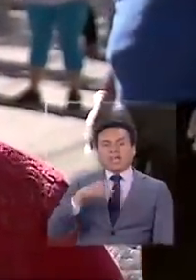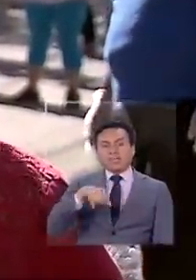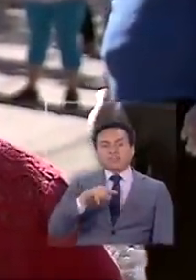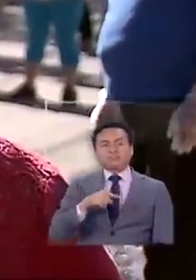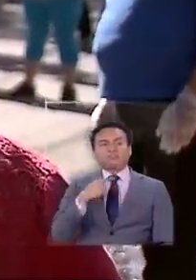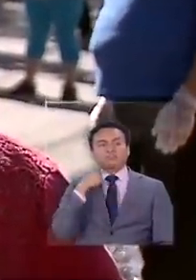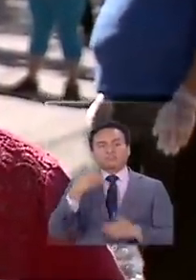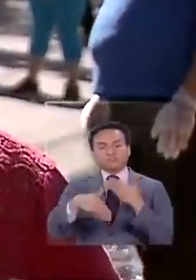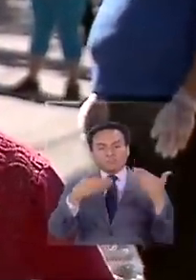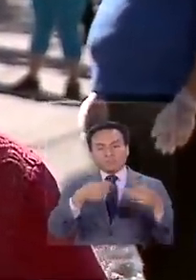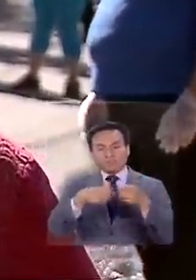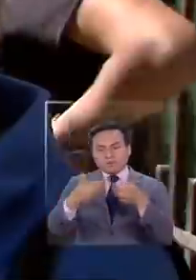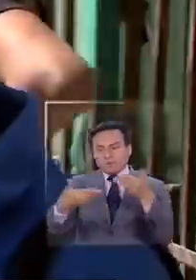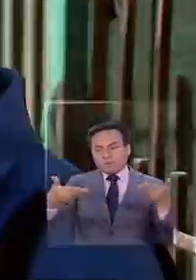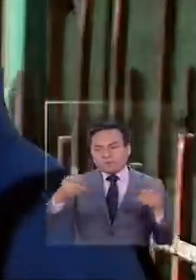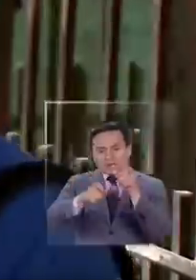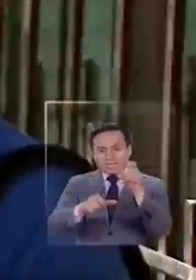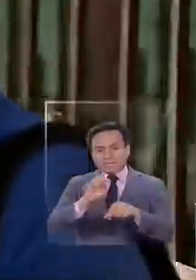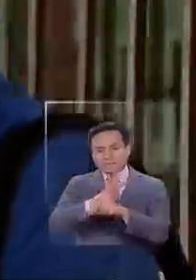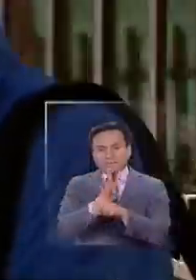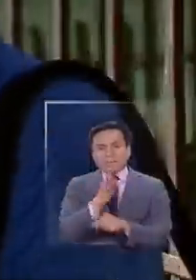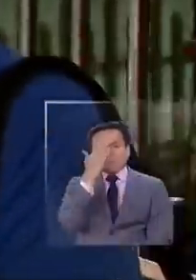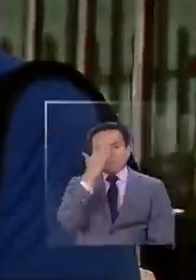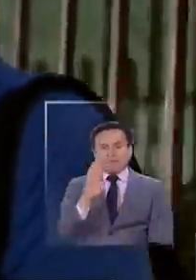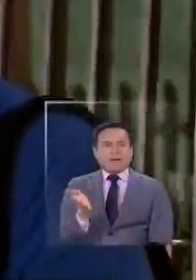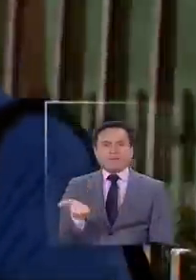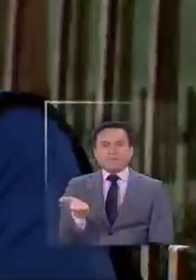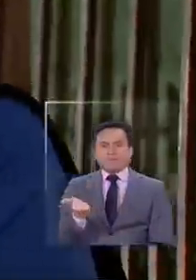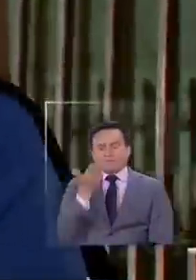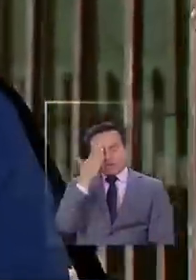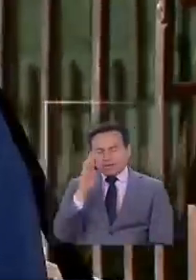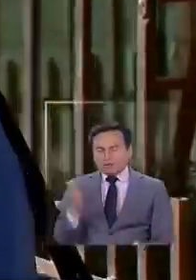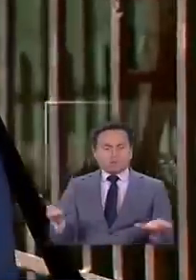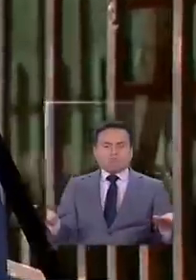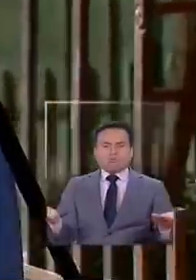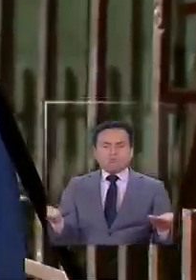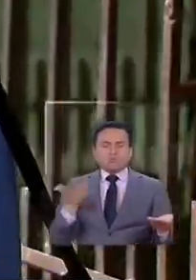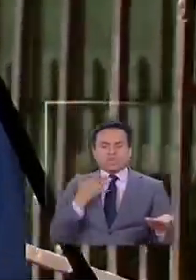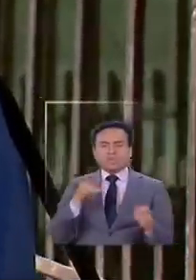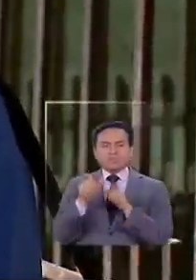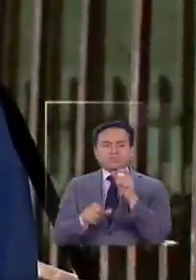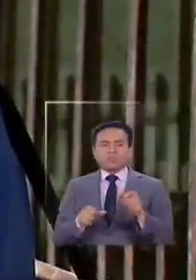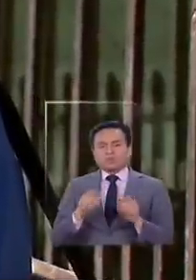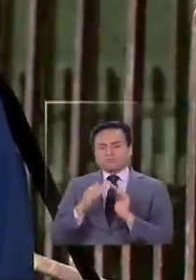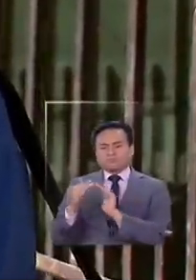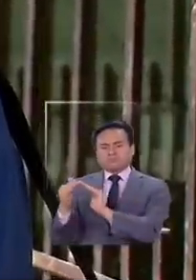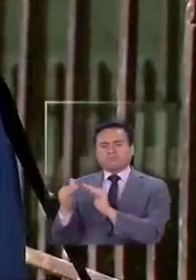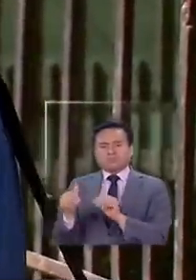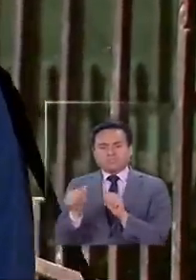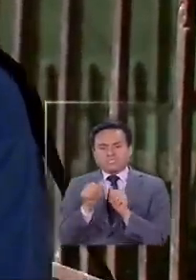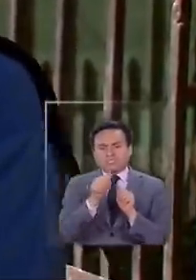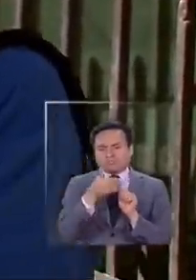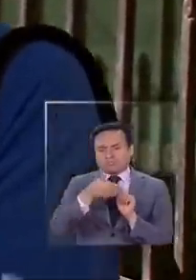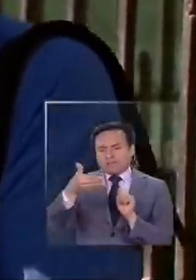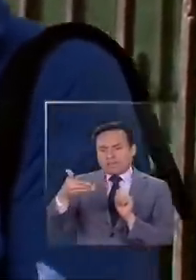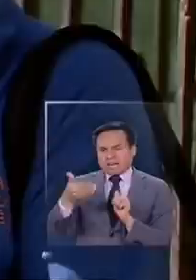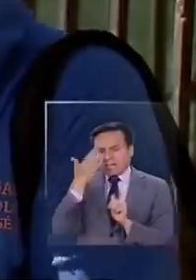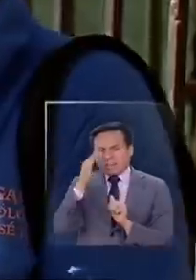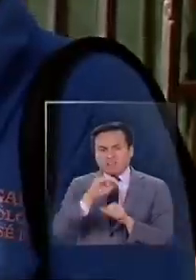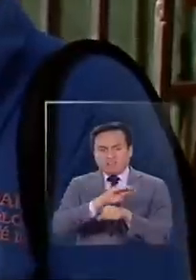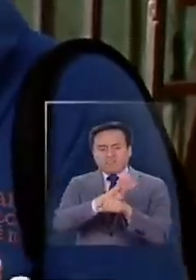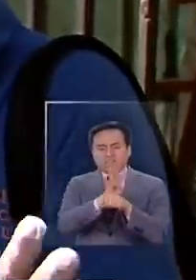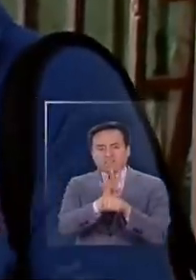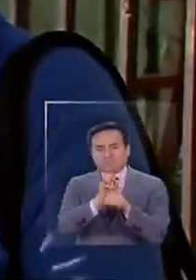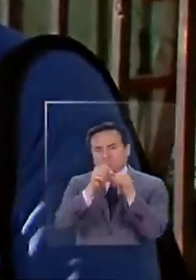contagiados y están contagiando a más gente. Malo, demasiado malo para nuestros vecinos. Y este virus